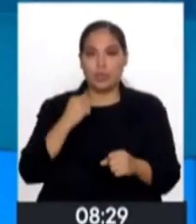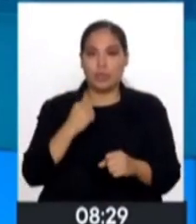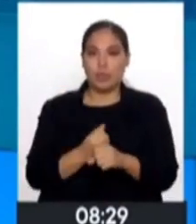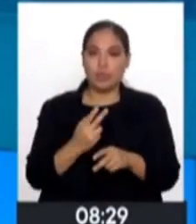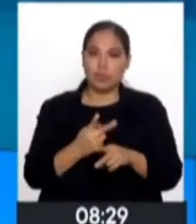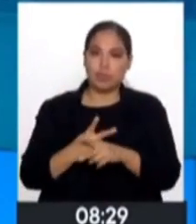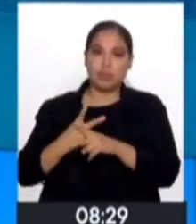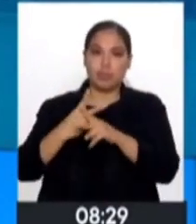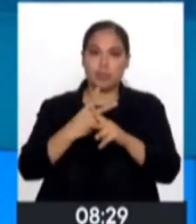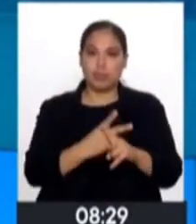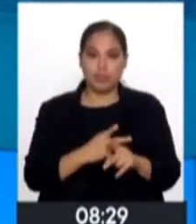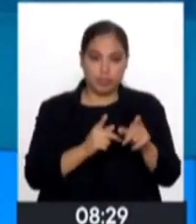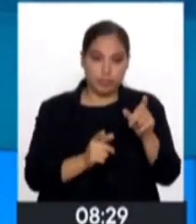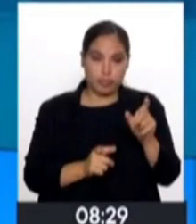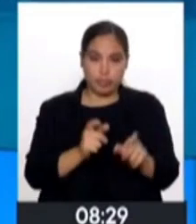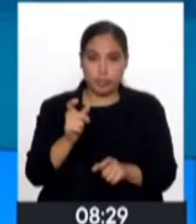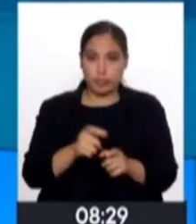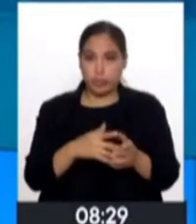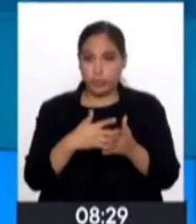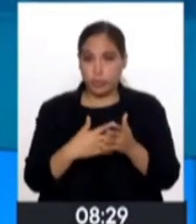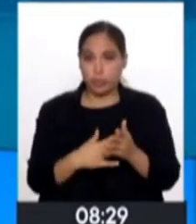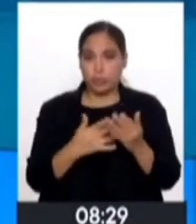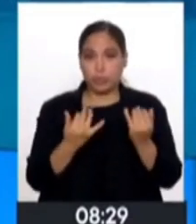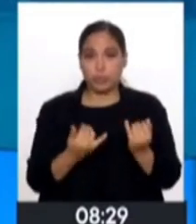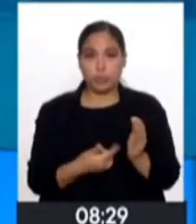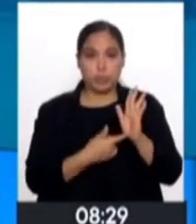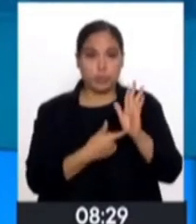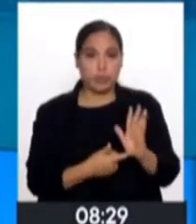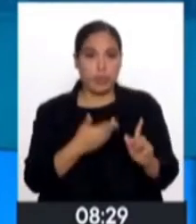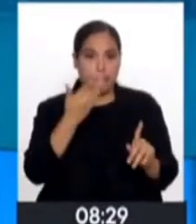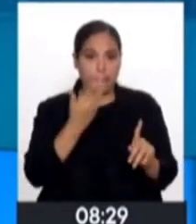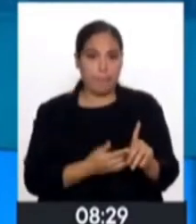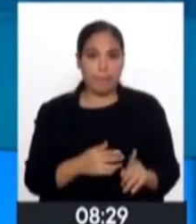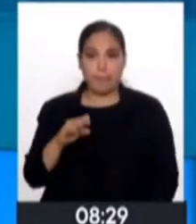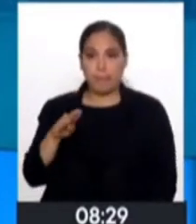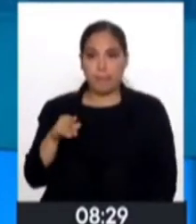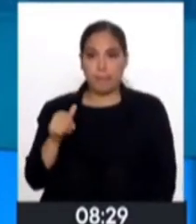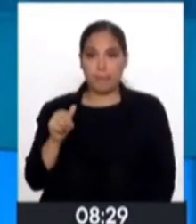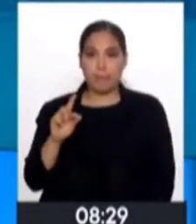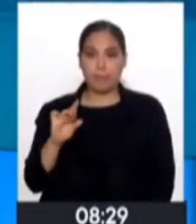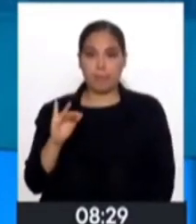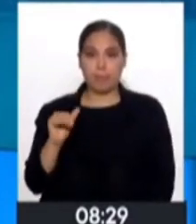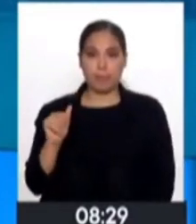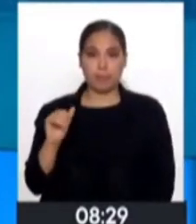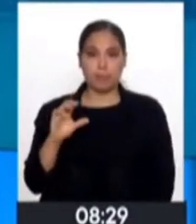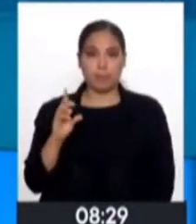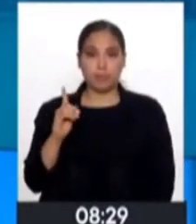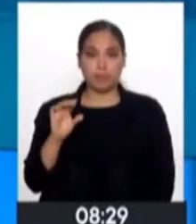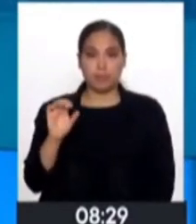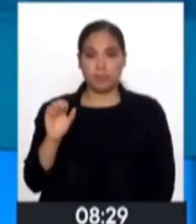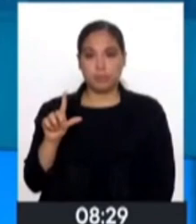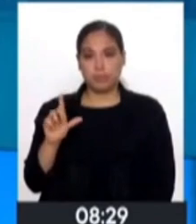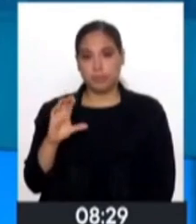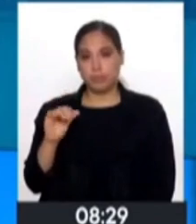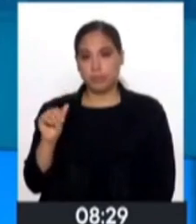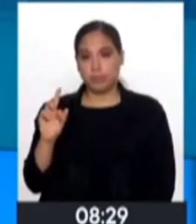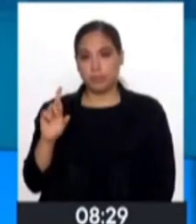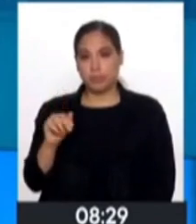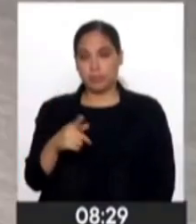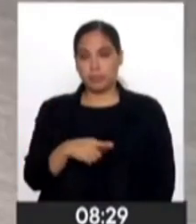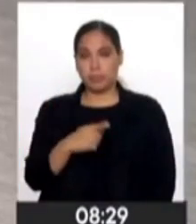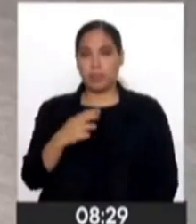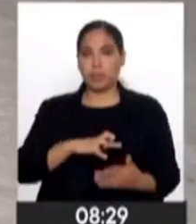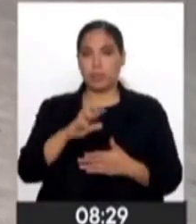vulnerables. Y por ello está con nosotros María del Carmen Barragán, quien es directora ejecutiva del programa Integral Nacional para el Bienestar Familiar